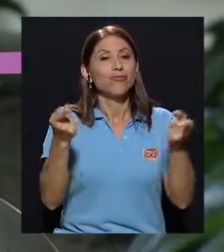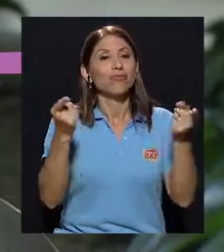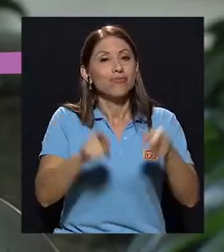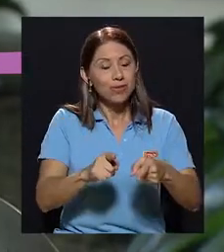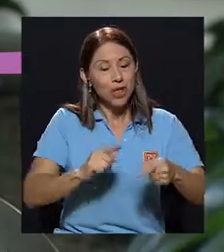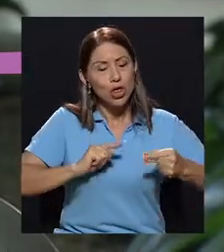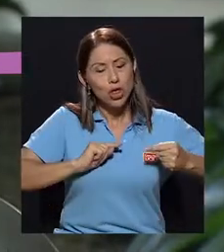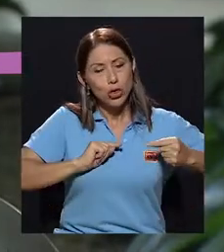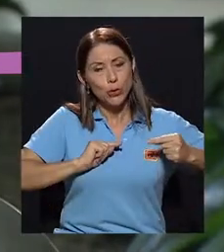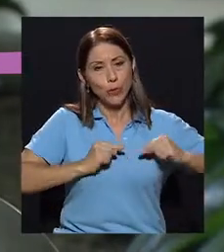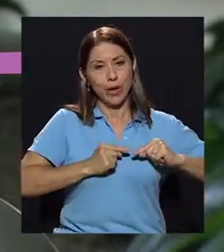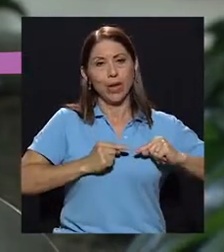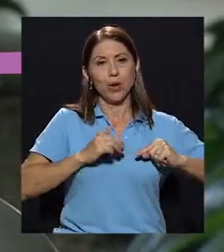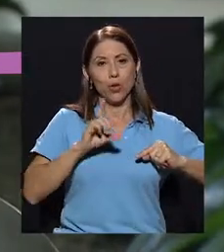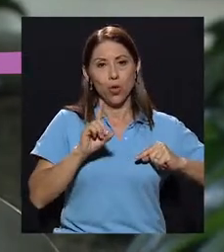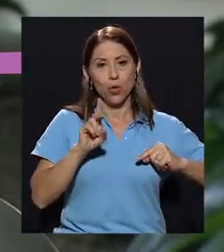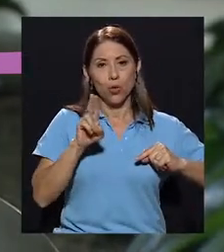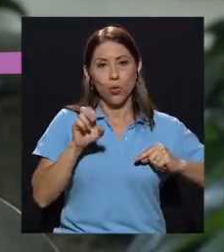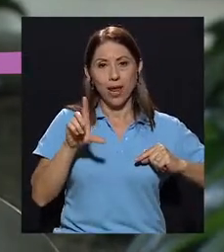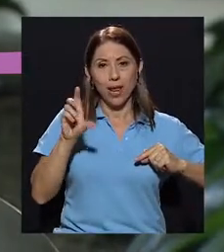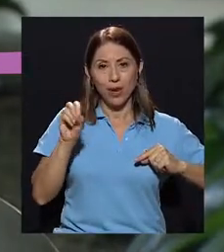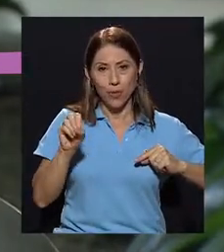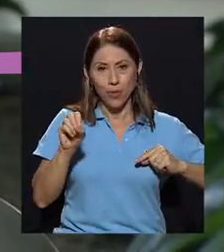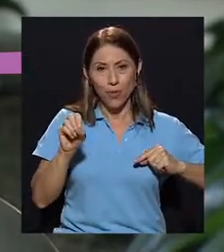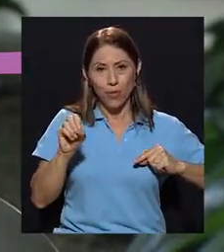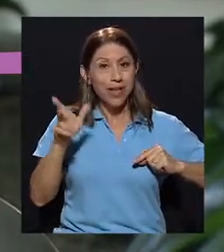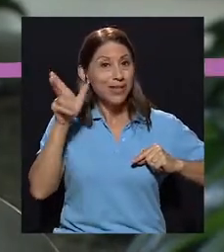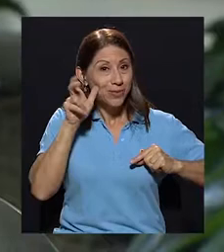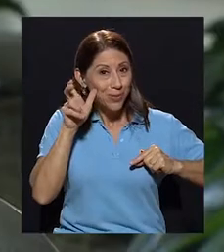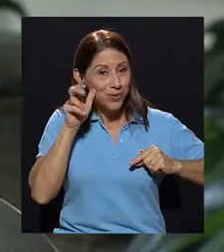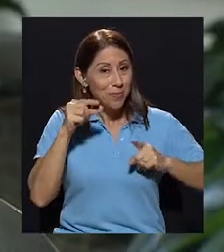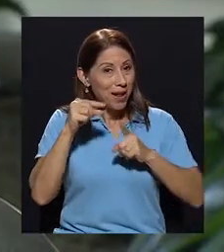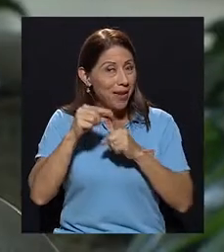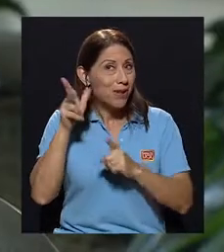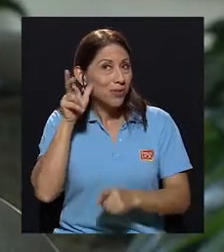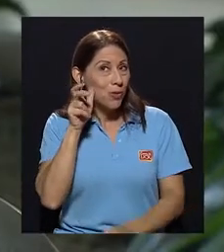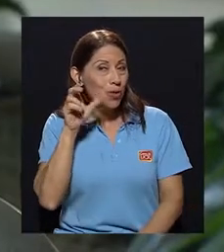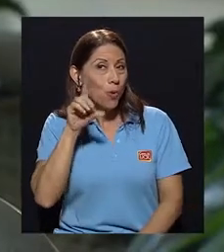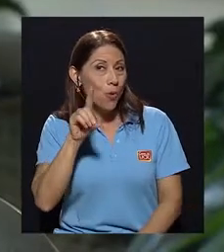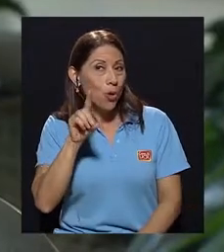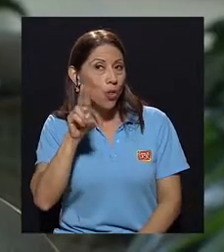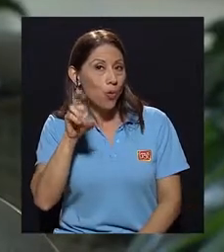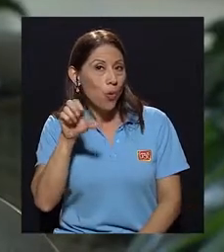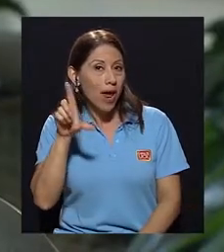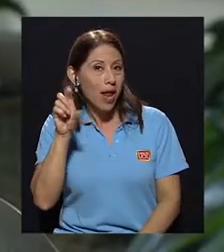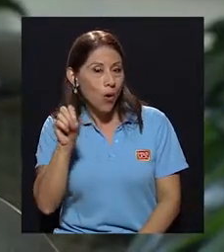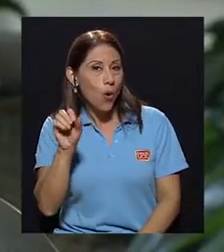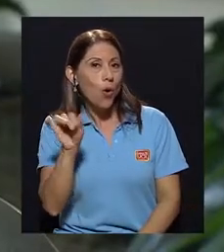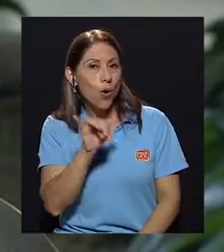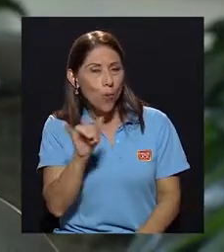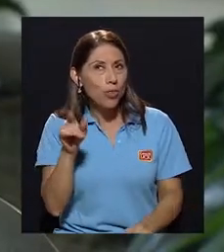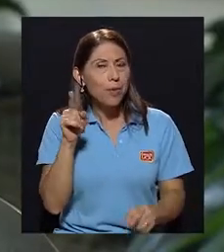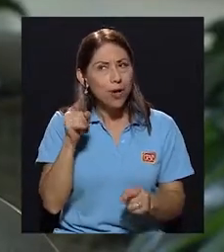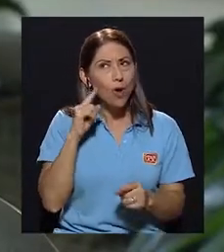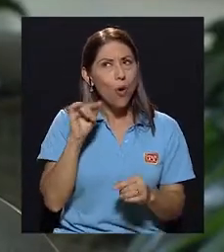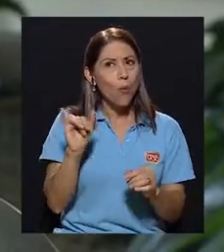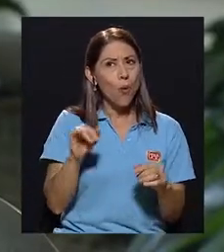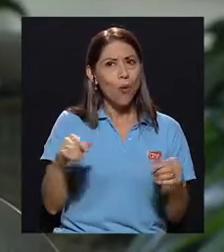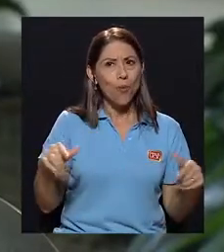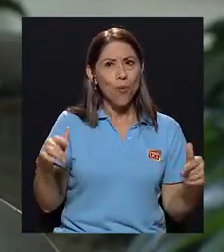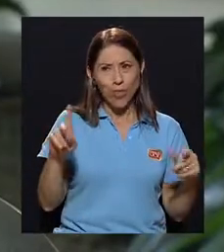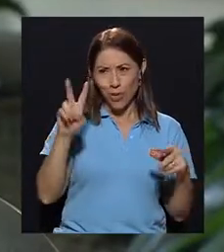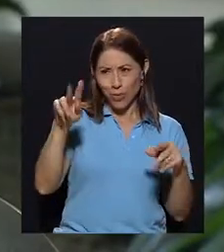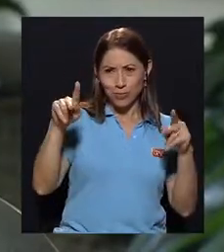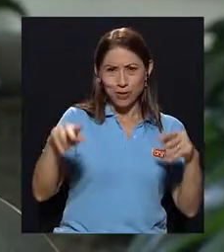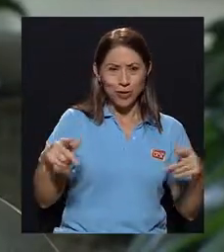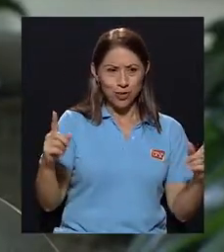duelo. Y el duelo, escucha usted también la palabra como suena, duelo suena a guerra, a batalla. Duelo, de